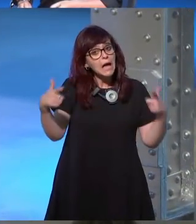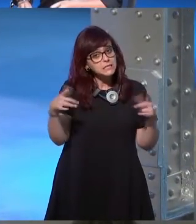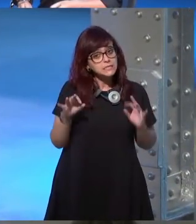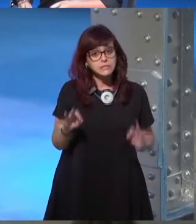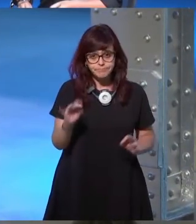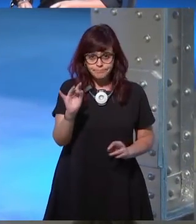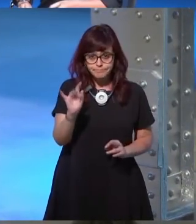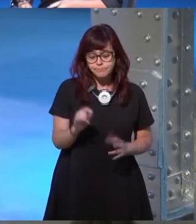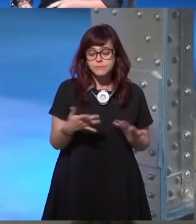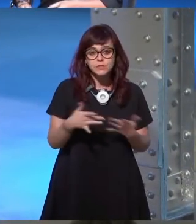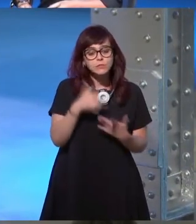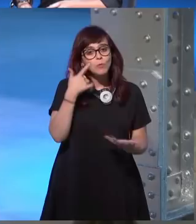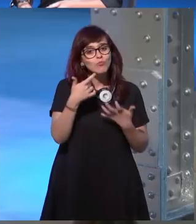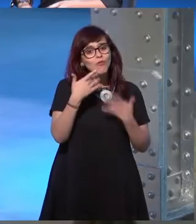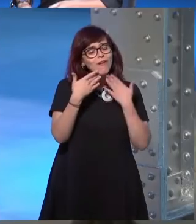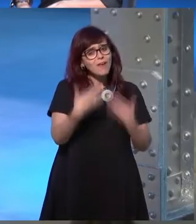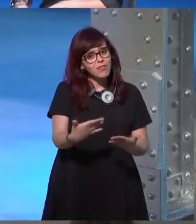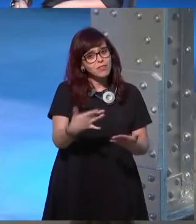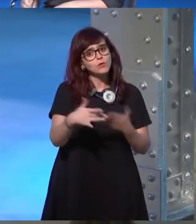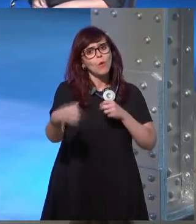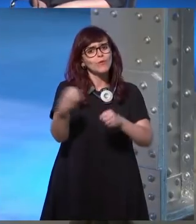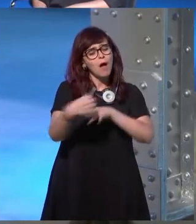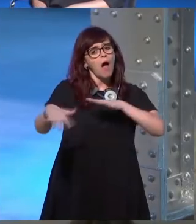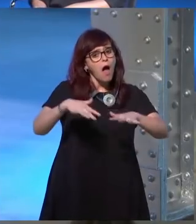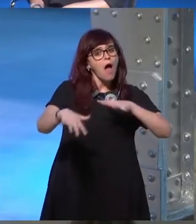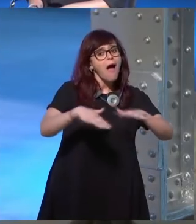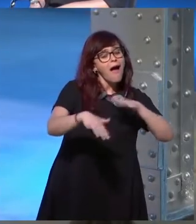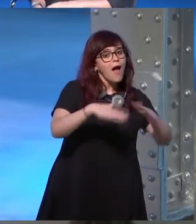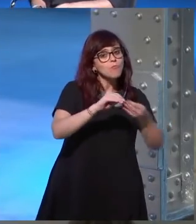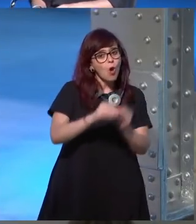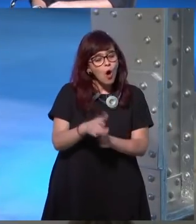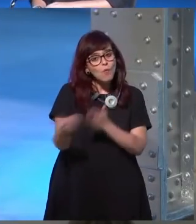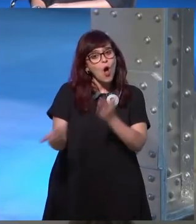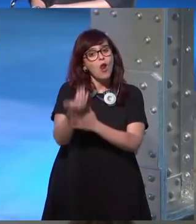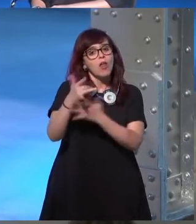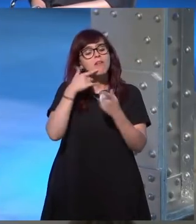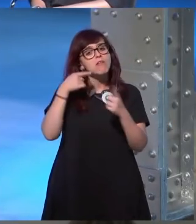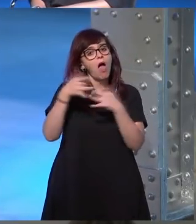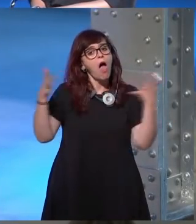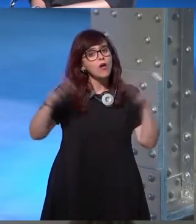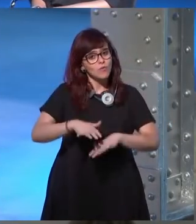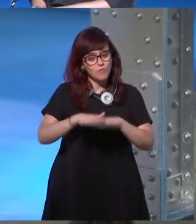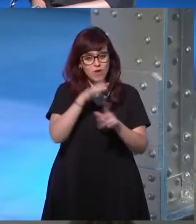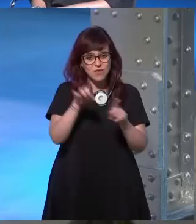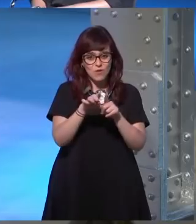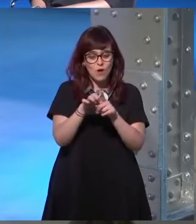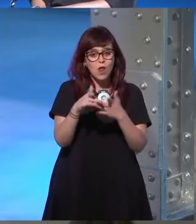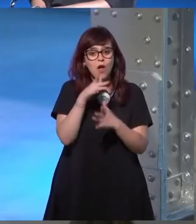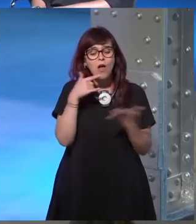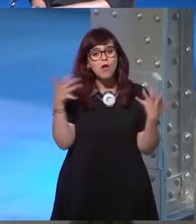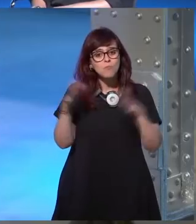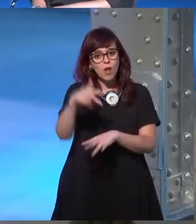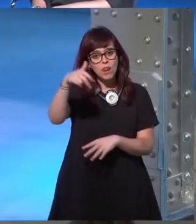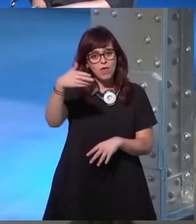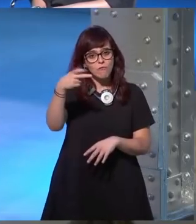y eso ha sido gracias a trabajo activo de algunas de estas jornadas y convenciones las jornadas la convención